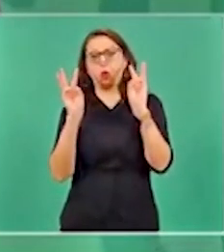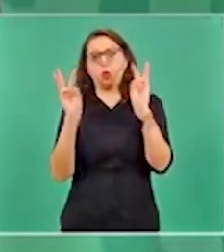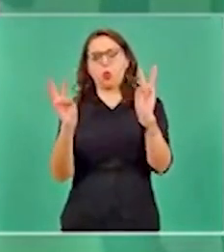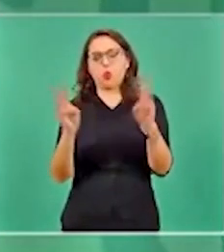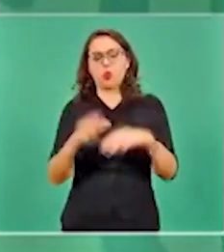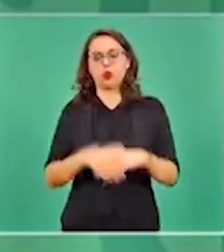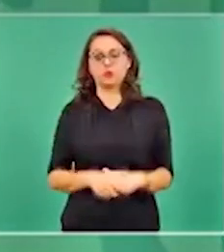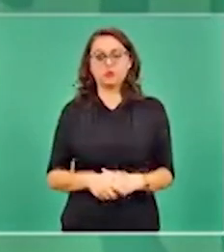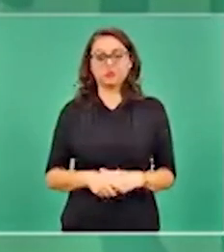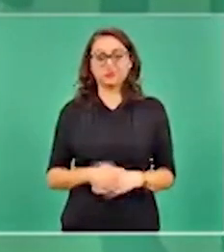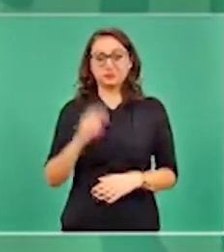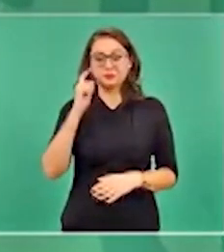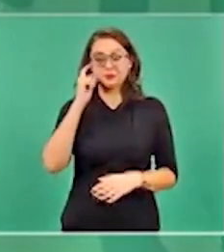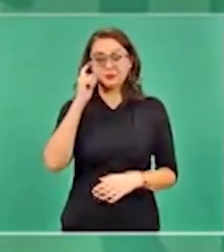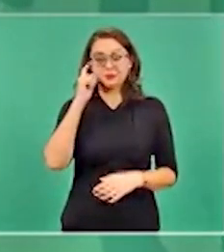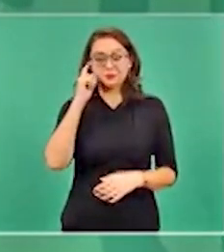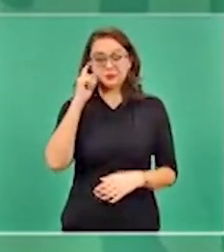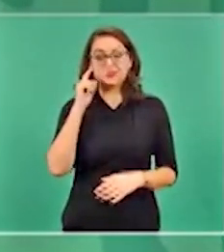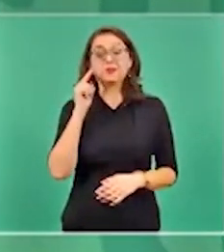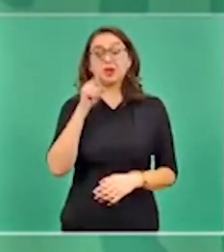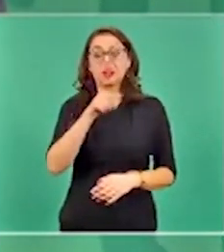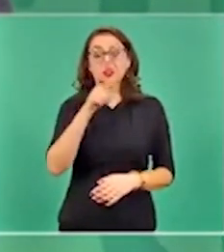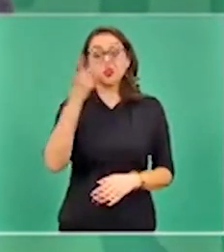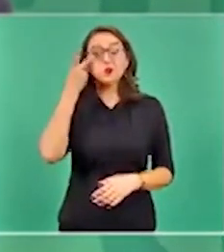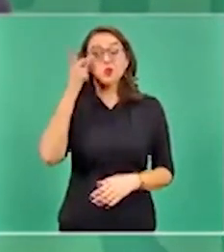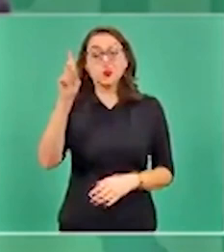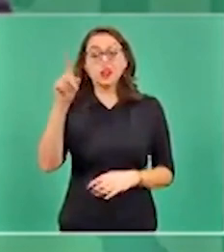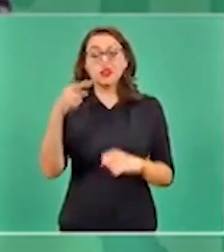Y ahí se sabe que es de un mexicano.